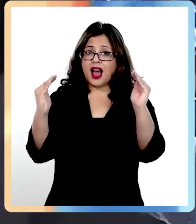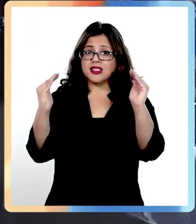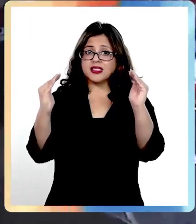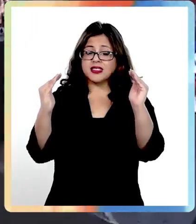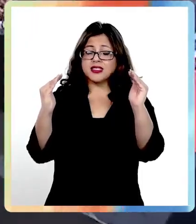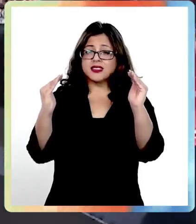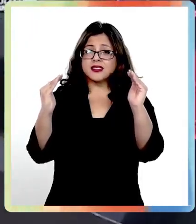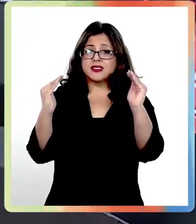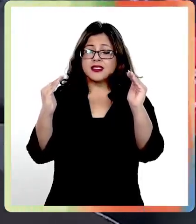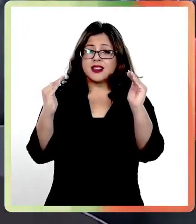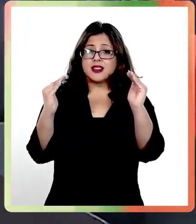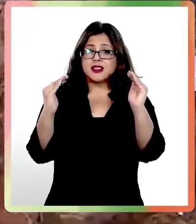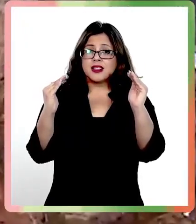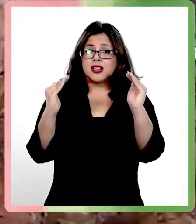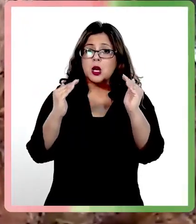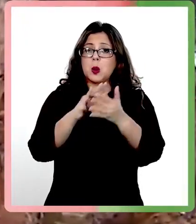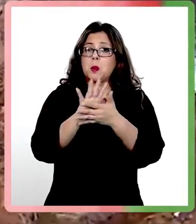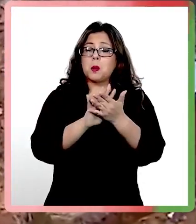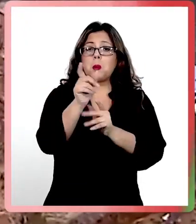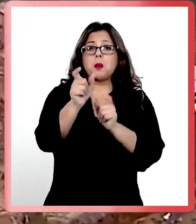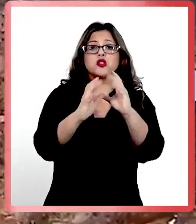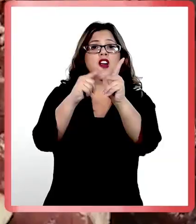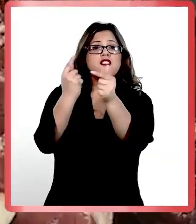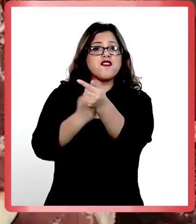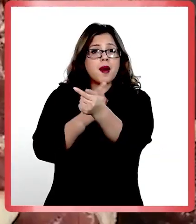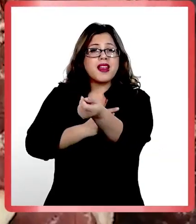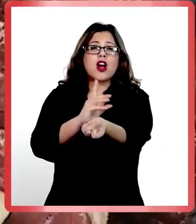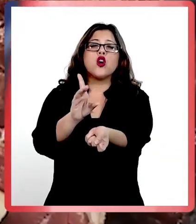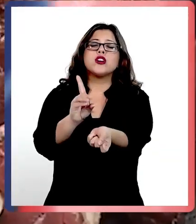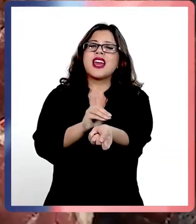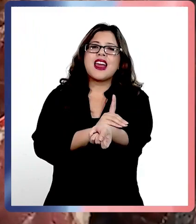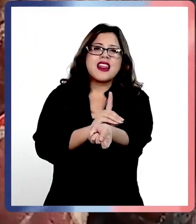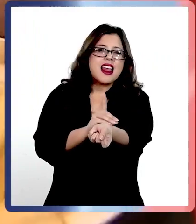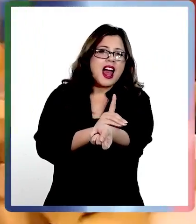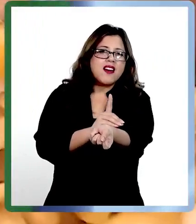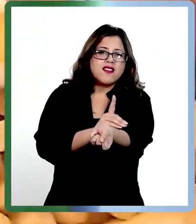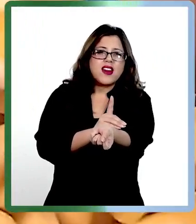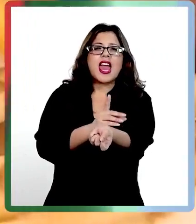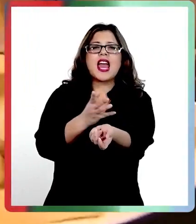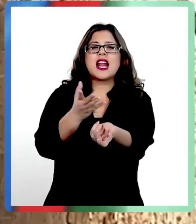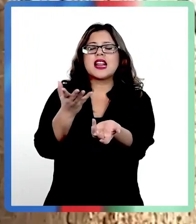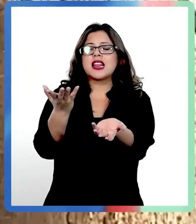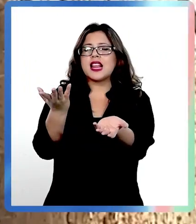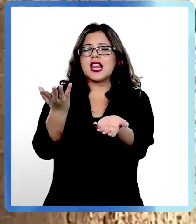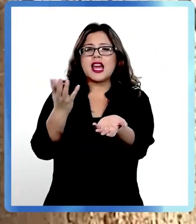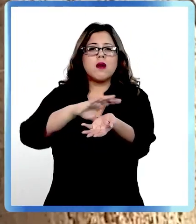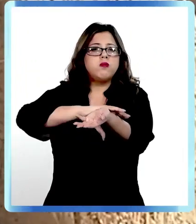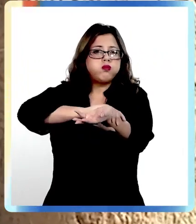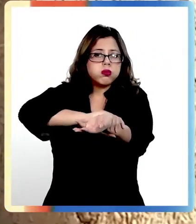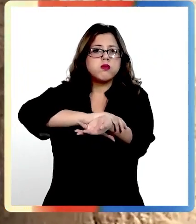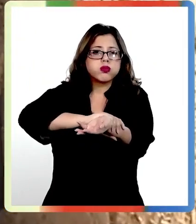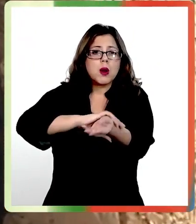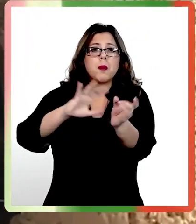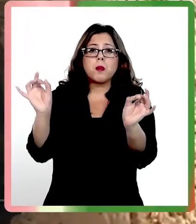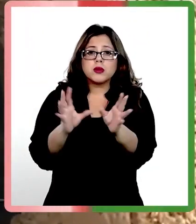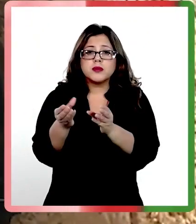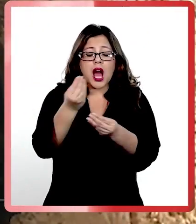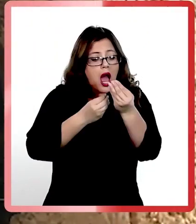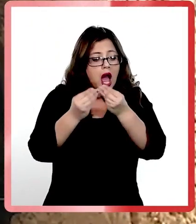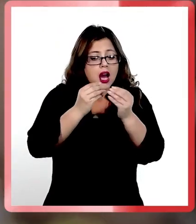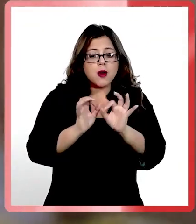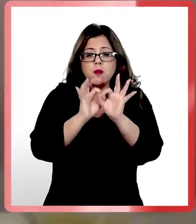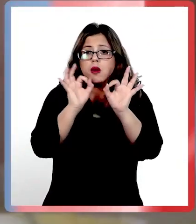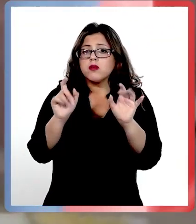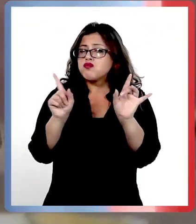tenemos algún familiar que tiene diabetes, que tiene hipertensión, no es hacer a lo mejor una comida especial,